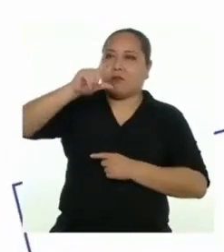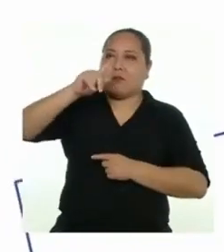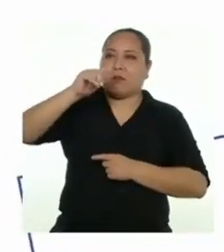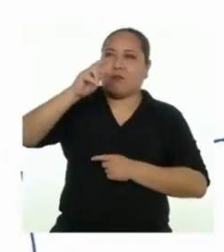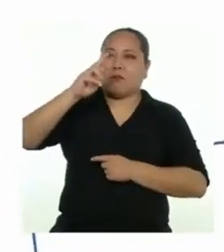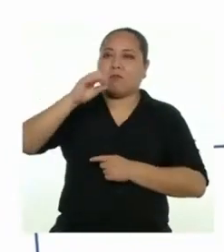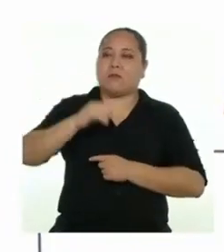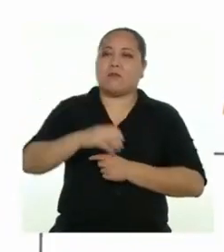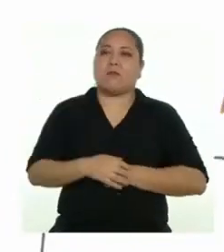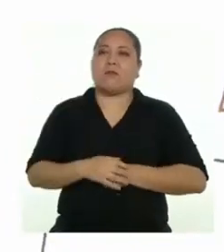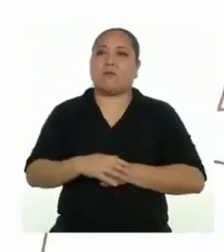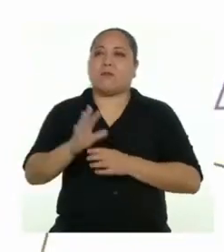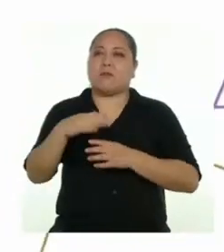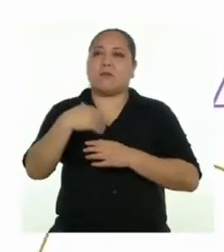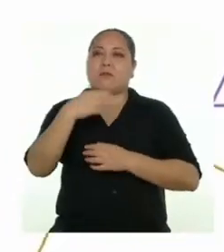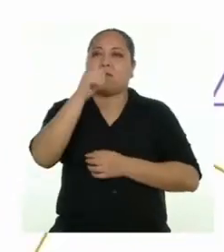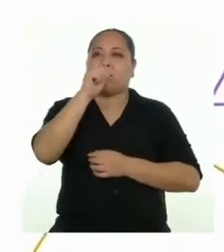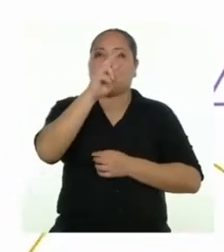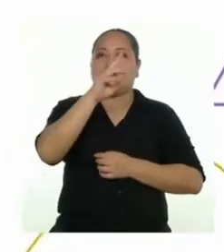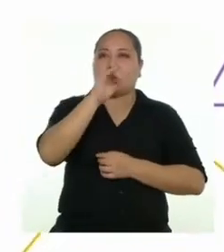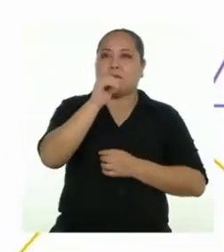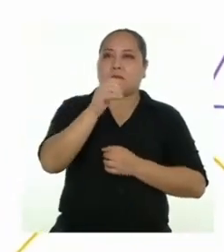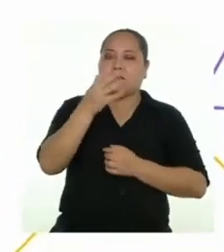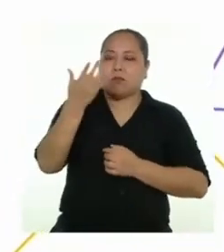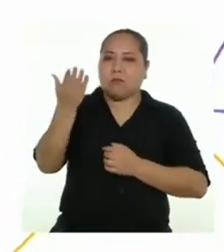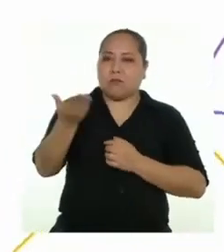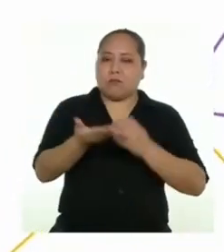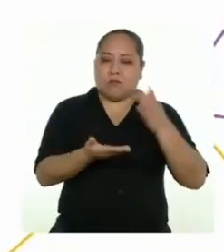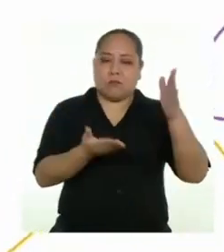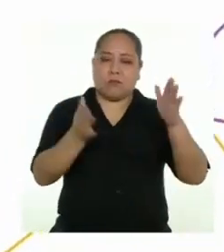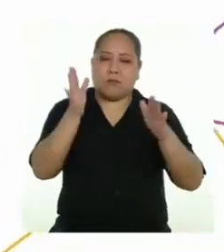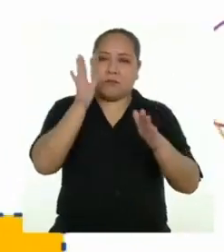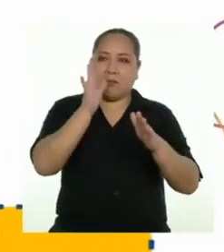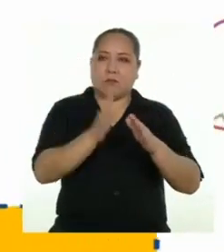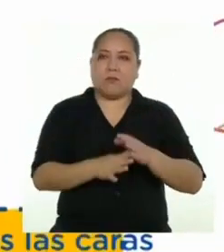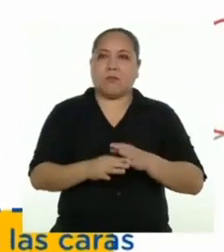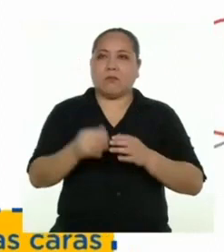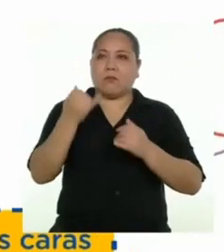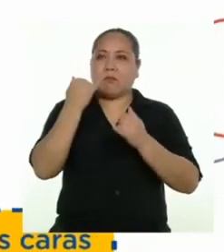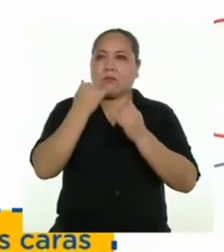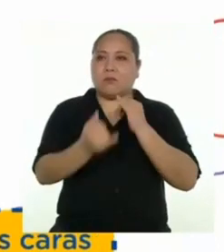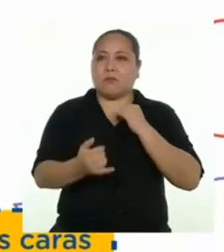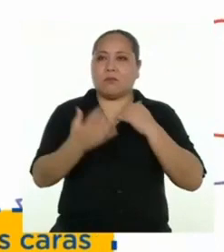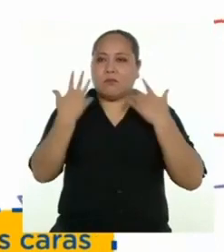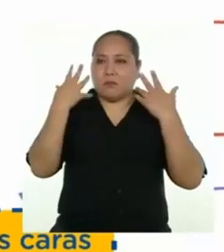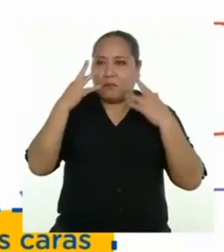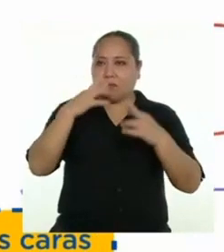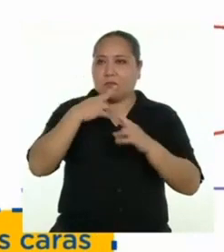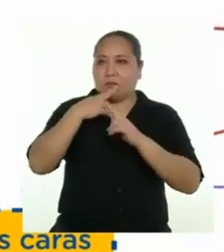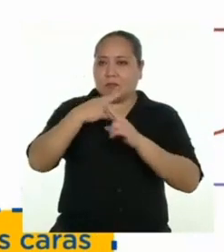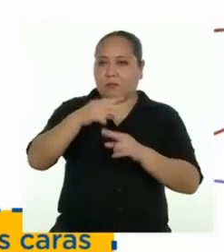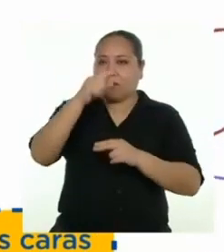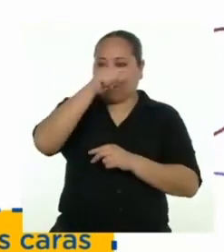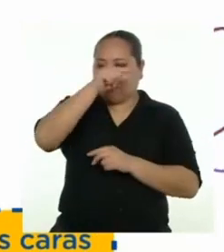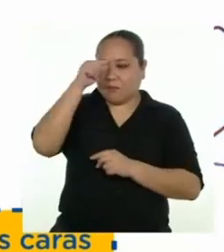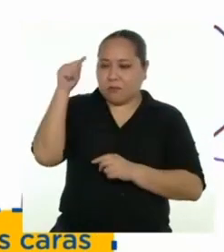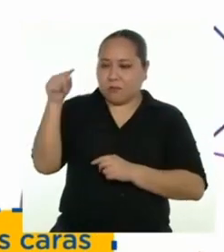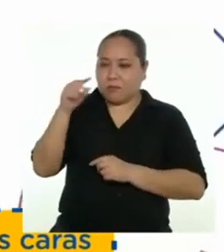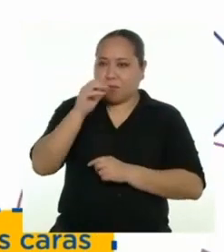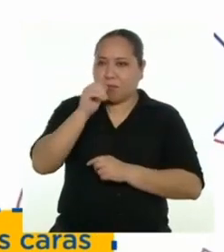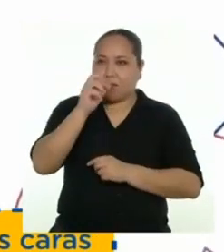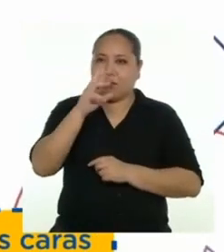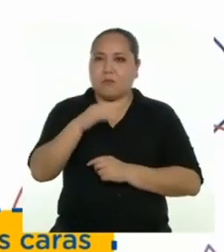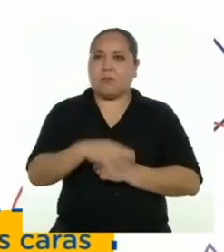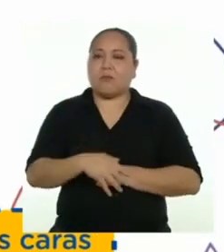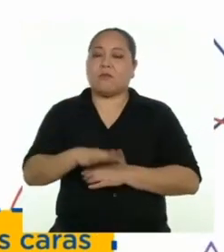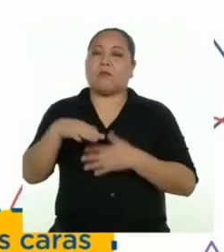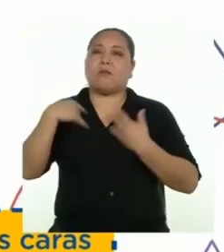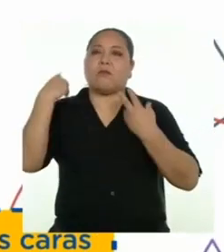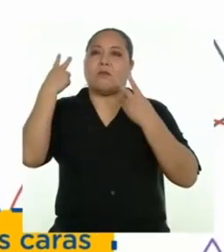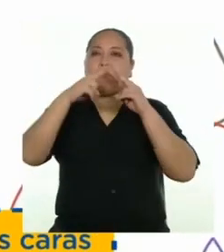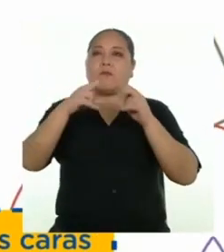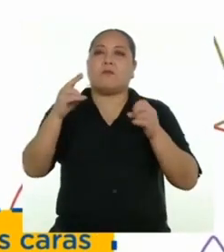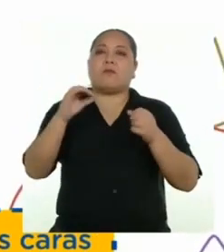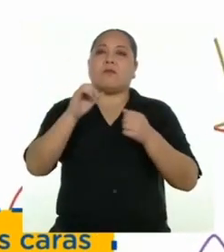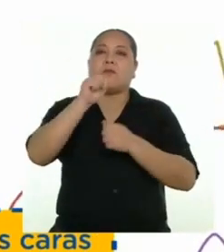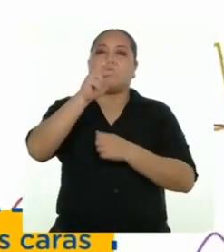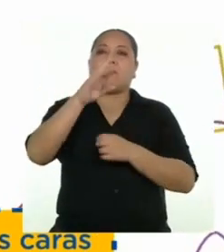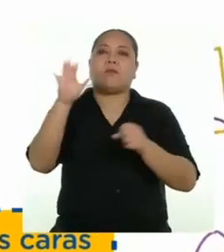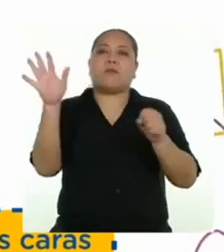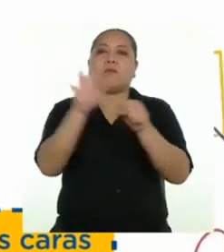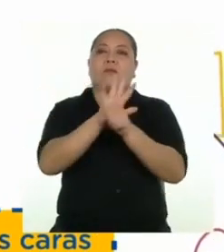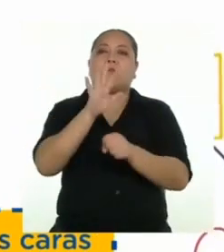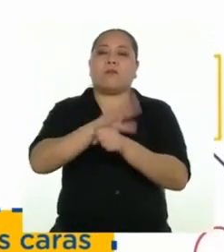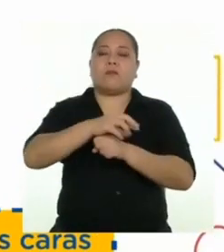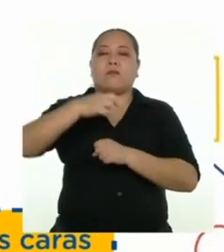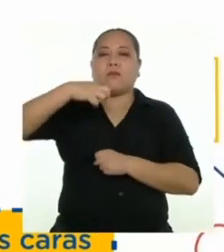Luego, el área de las caras rectangulares. Finalmente, ya con esas áreas, podemos determinar el área total del